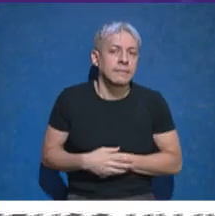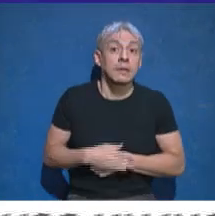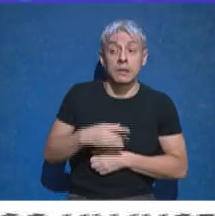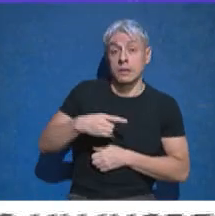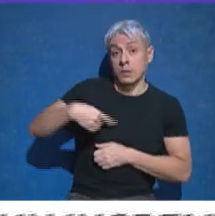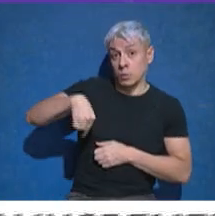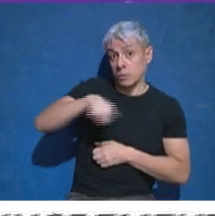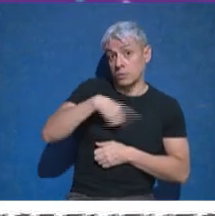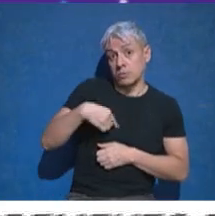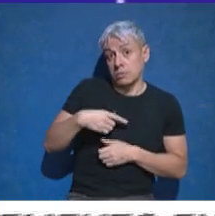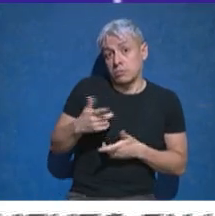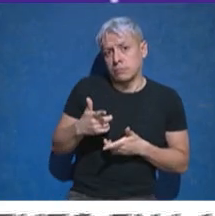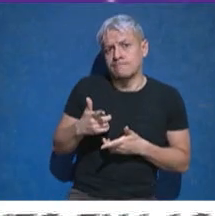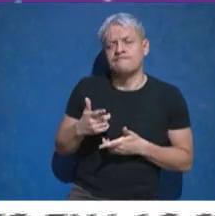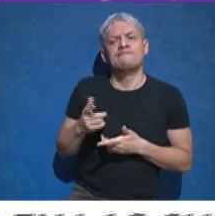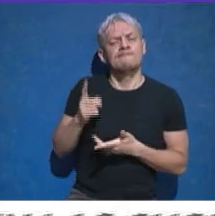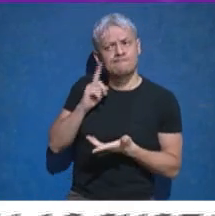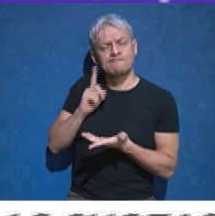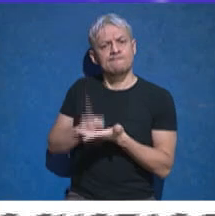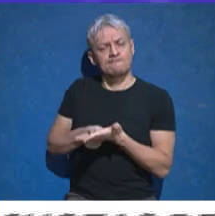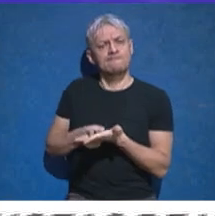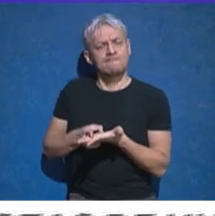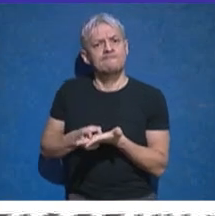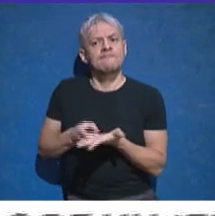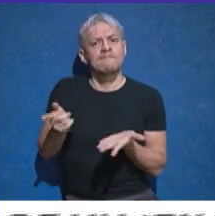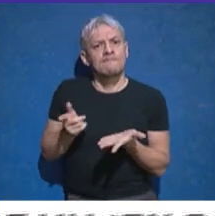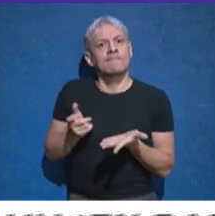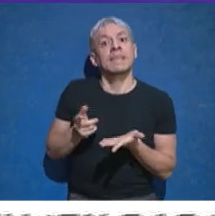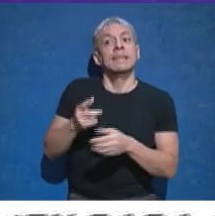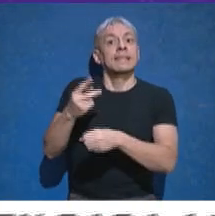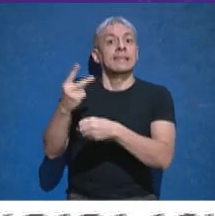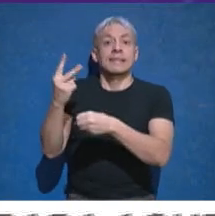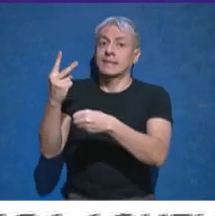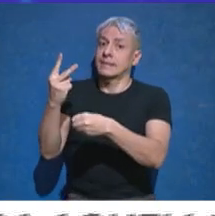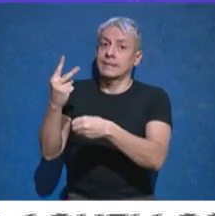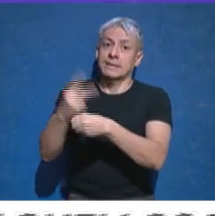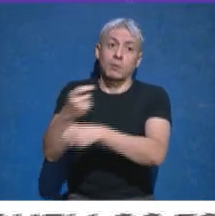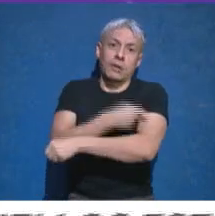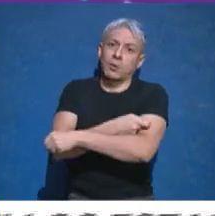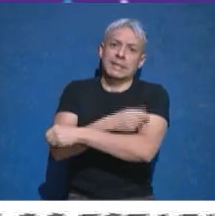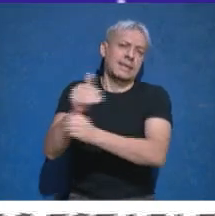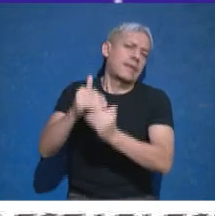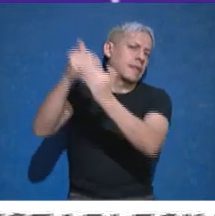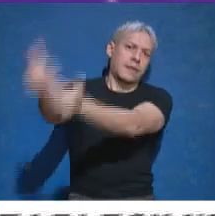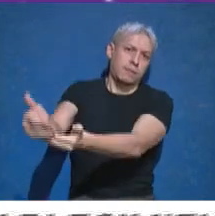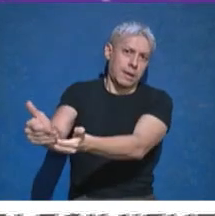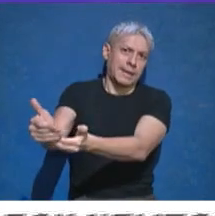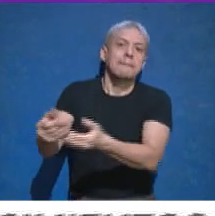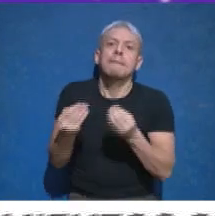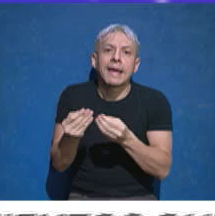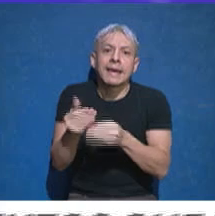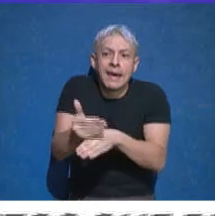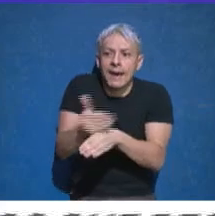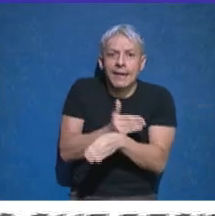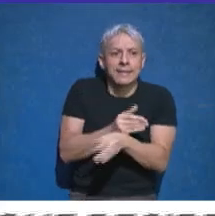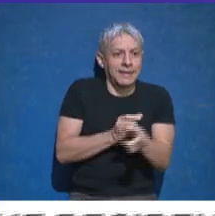lo que se ha definido es que se va a postergar la segunda dosis para tener una mayor cantidad de población